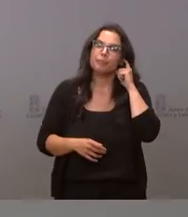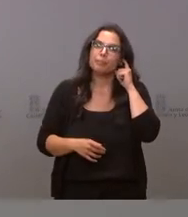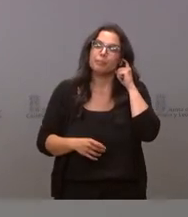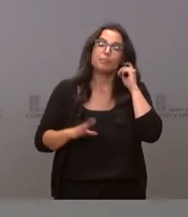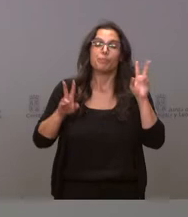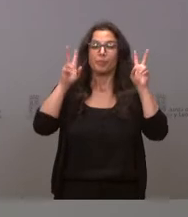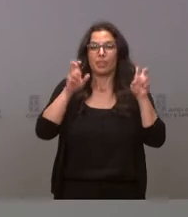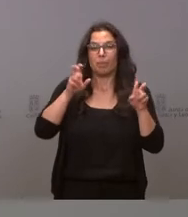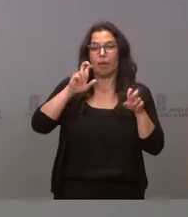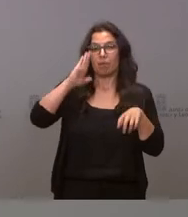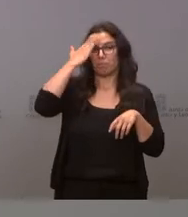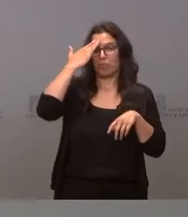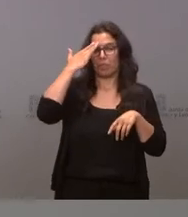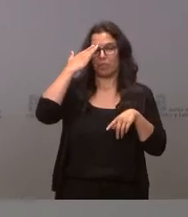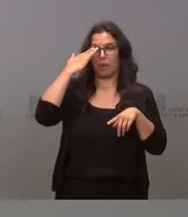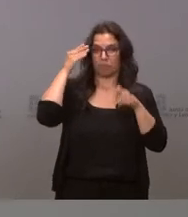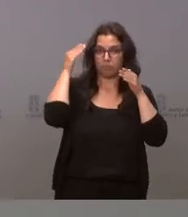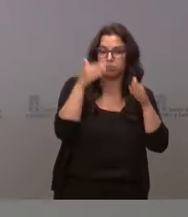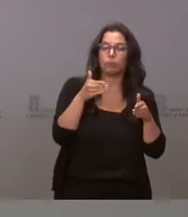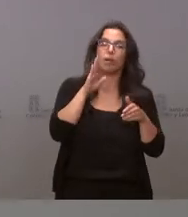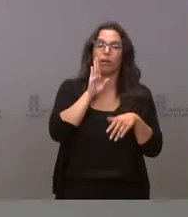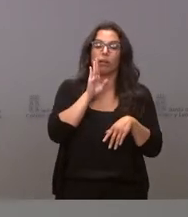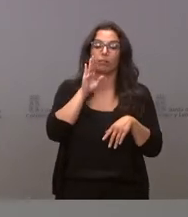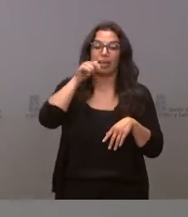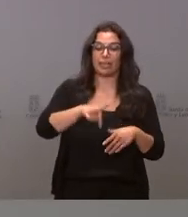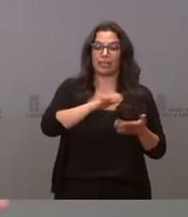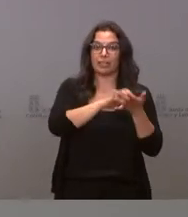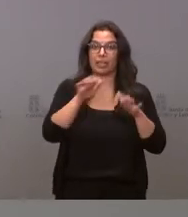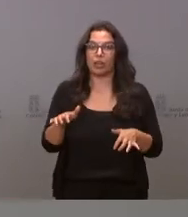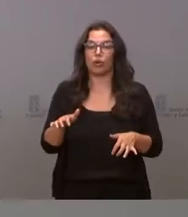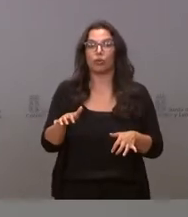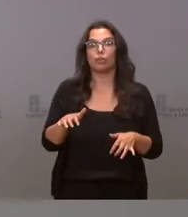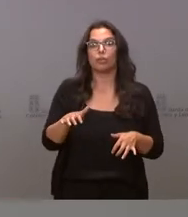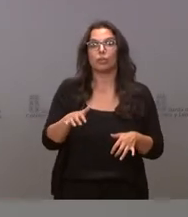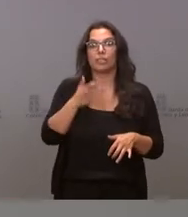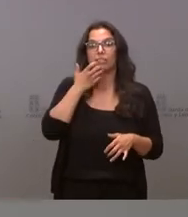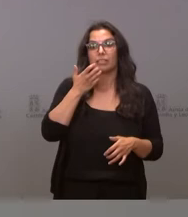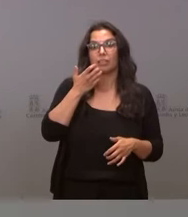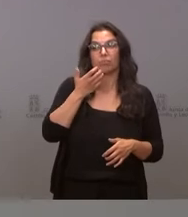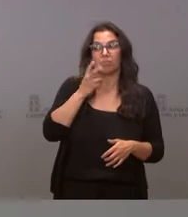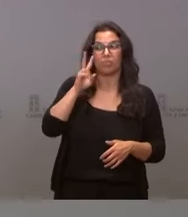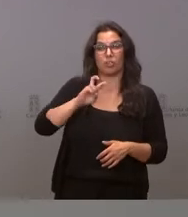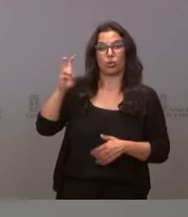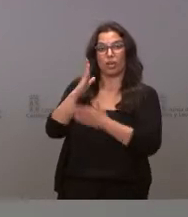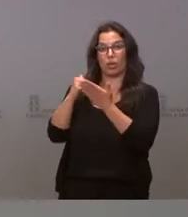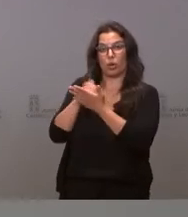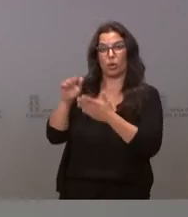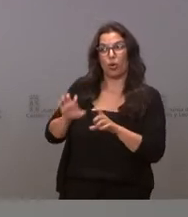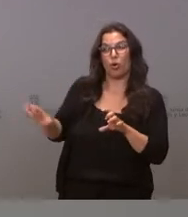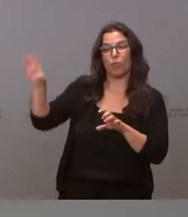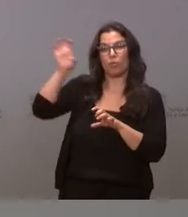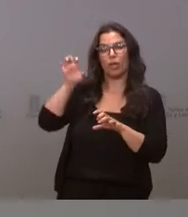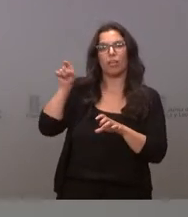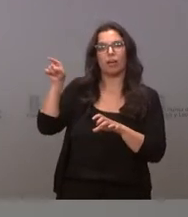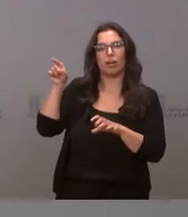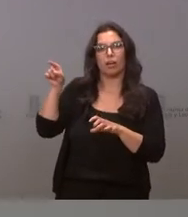principal que les indicaba, el punto de partida en Castilla y León no es el mismo que el que teníamos en otras comunidades autónomas donde se ha generado un